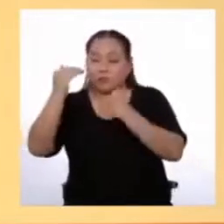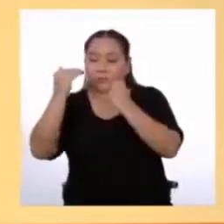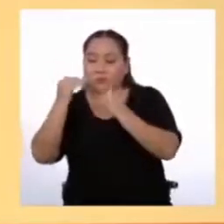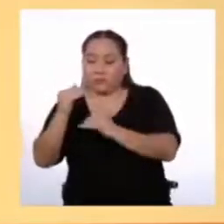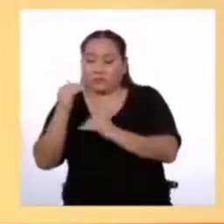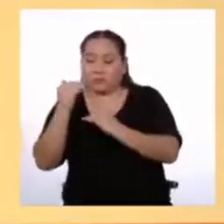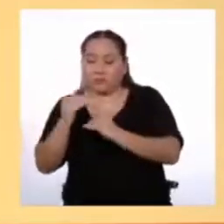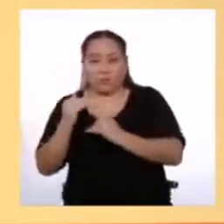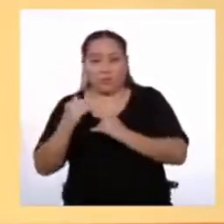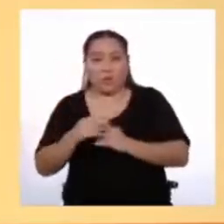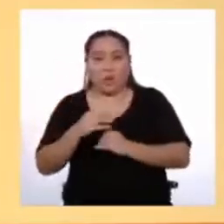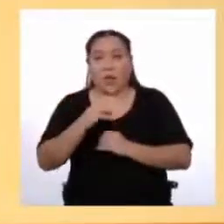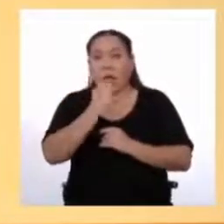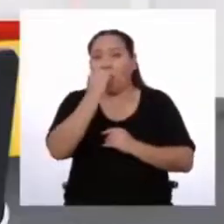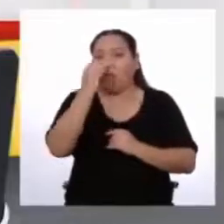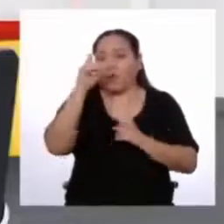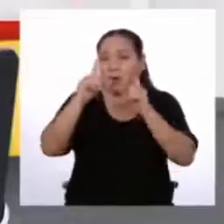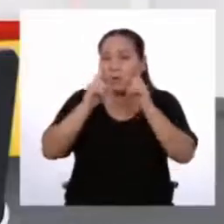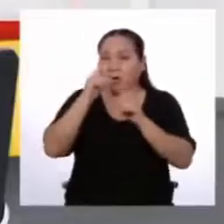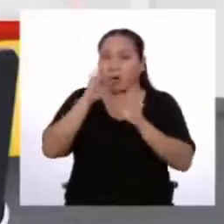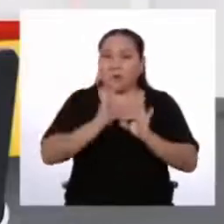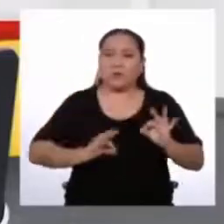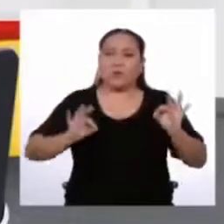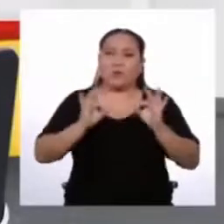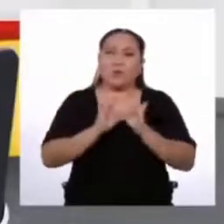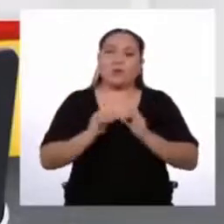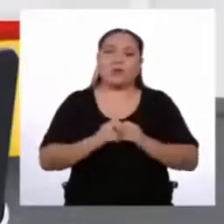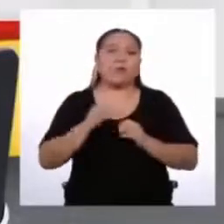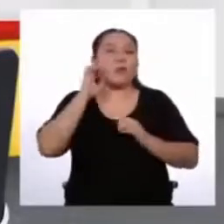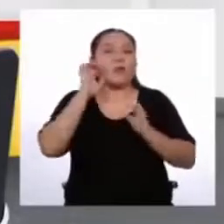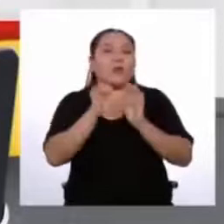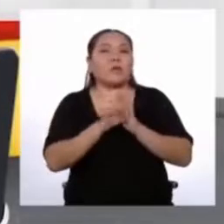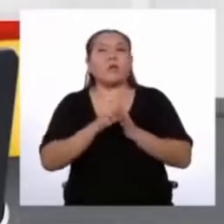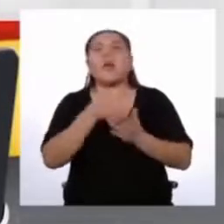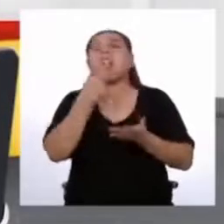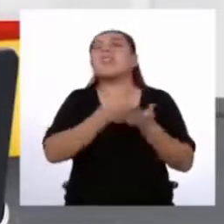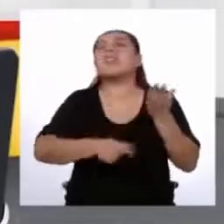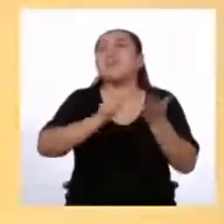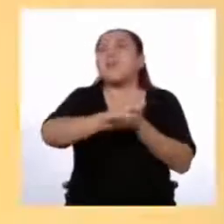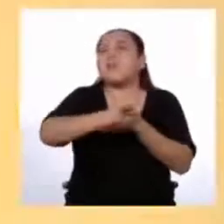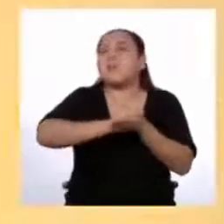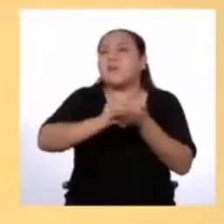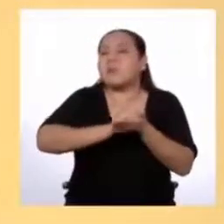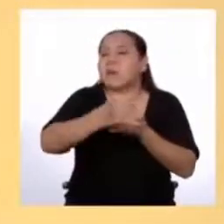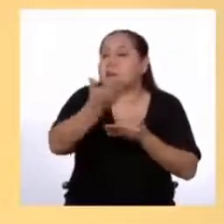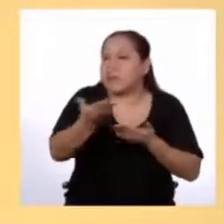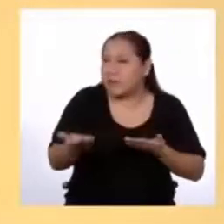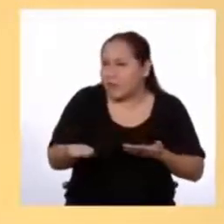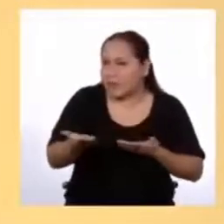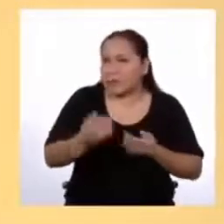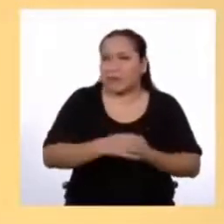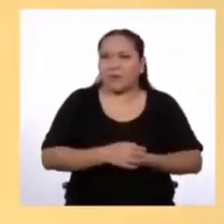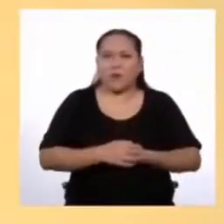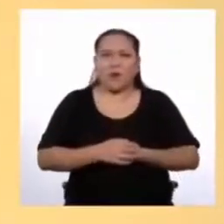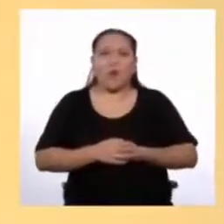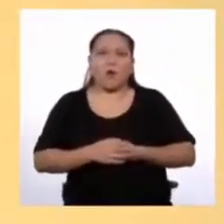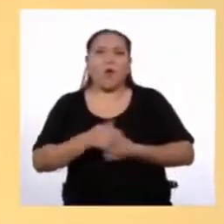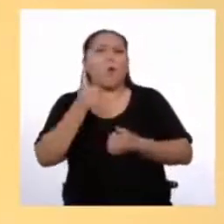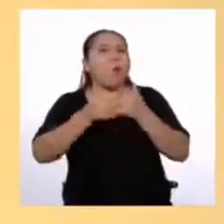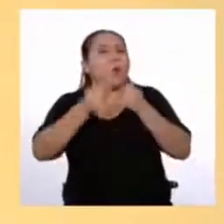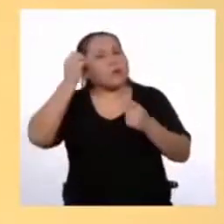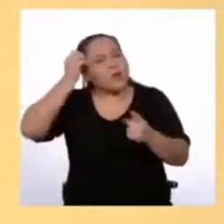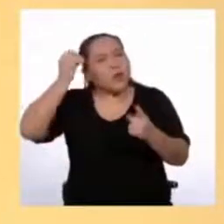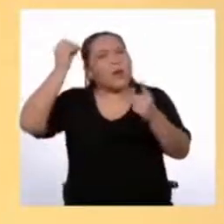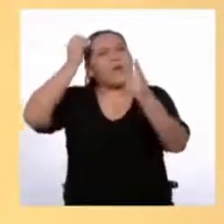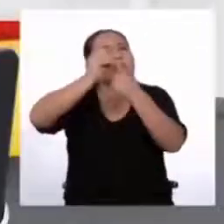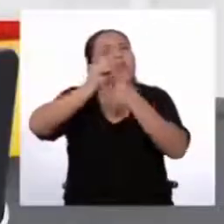Algunas preguntas Claves Por ejemplo ¿Qué voy a escribir? Claro O ¿Con qué propósito